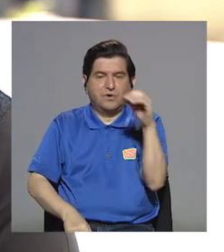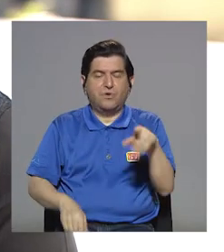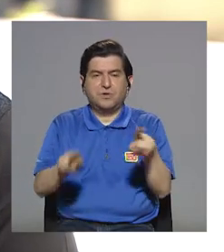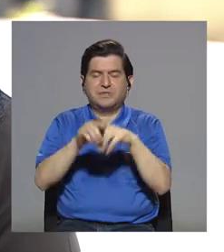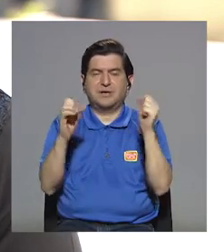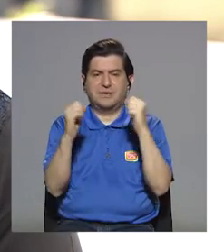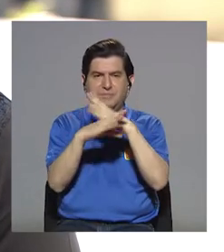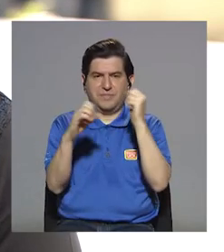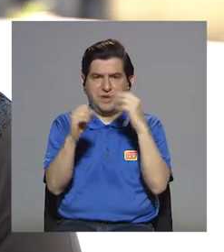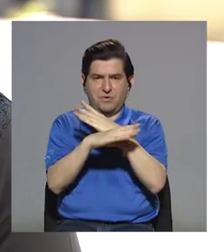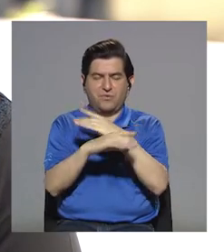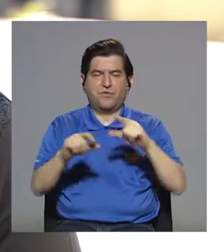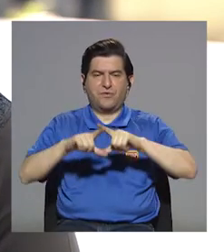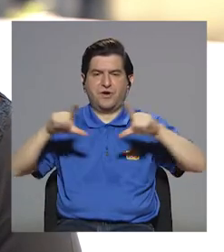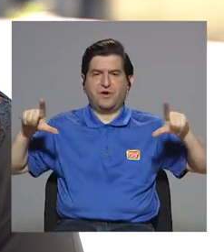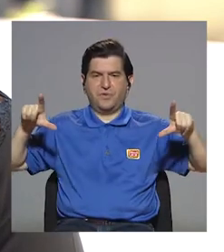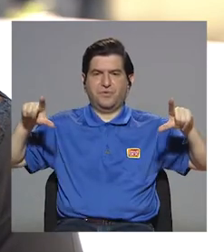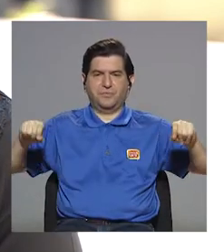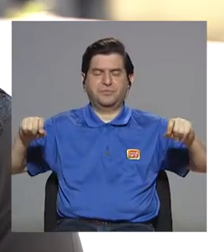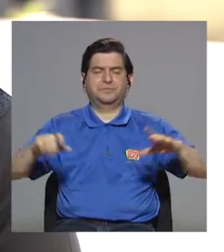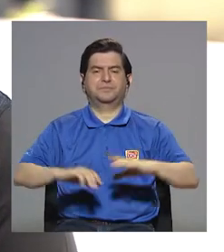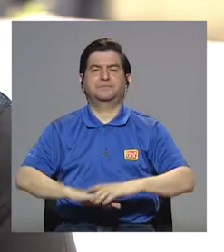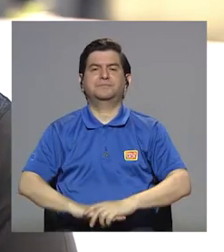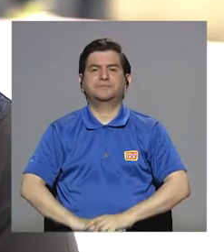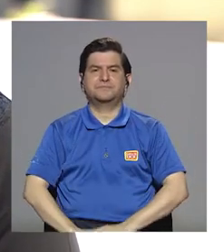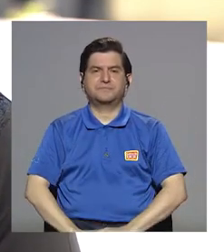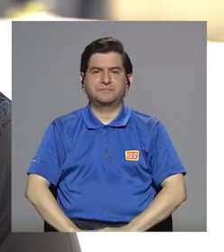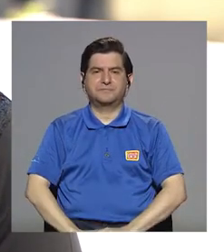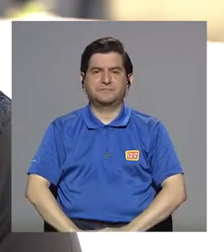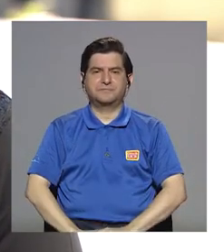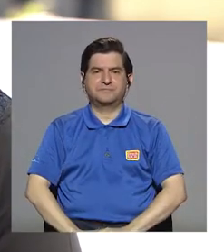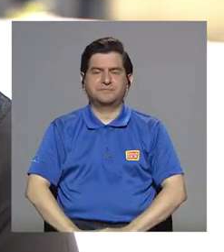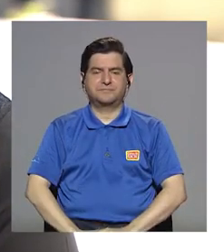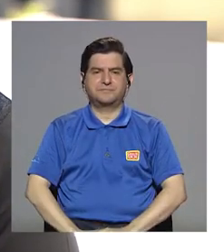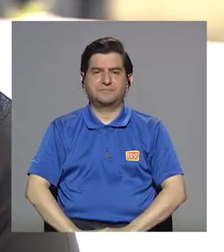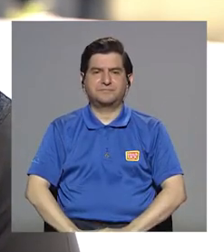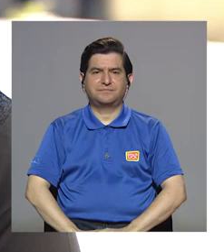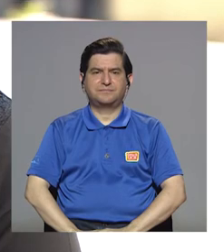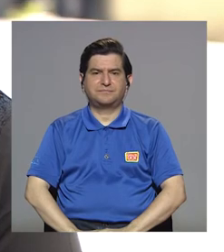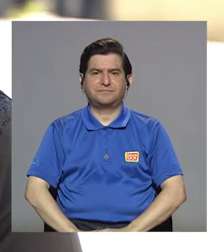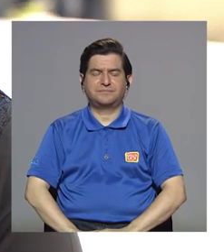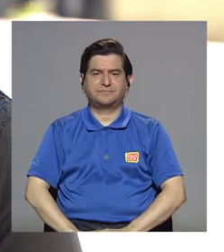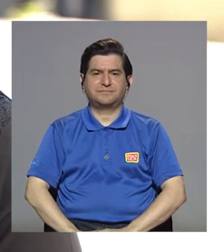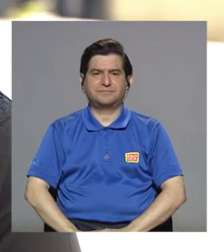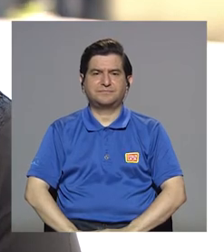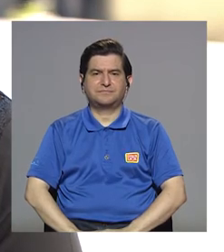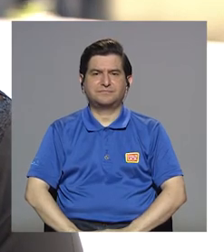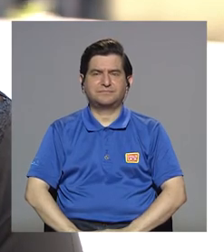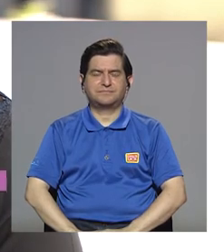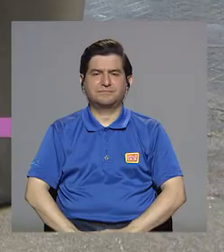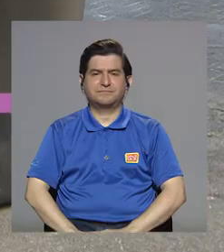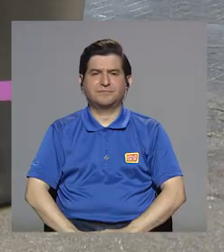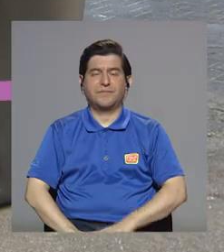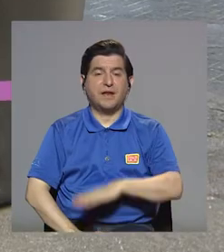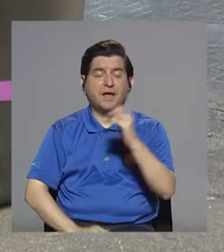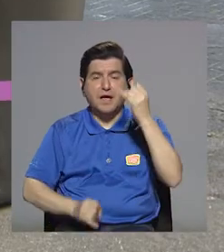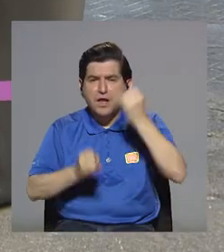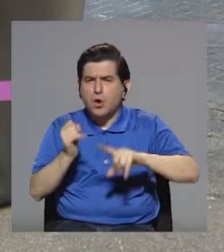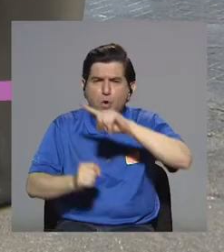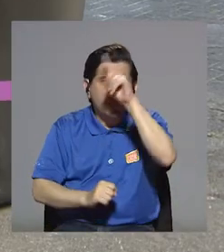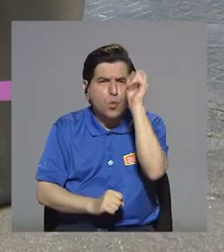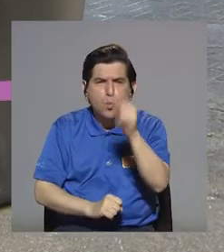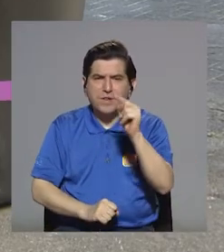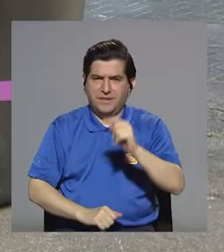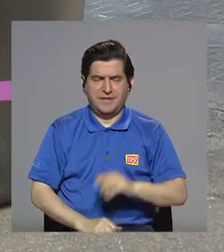por el correo electrónico info.cita.ucr.ac.cr. Ok. Y la